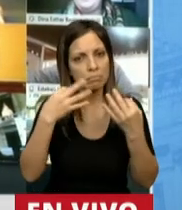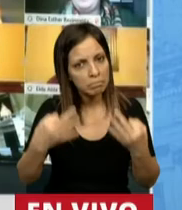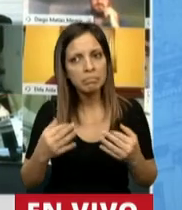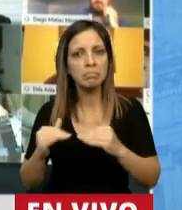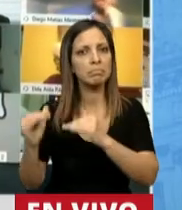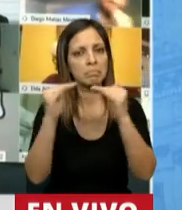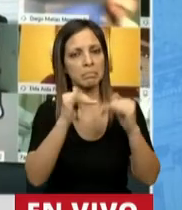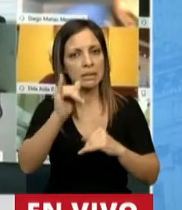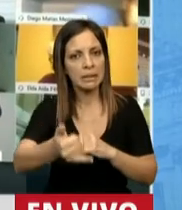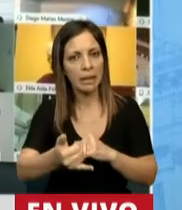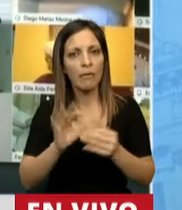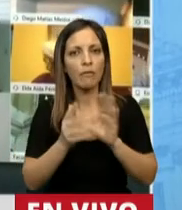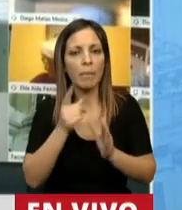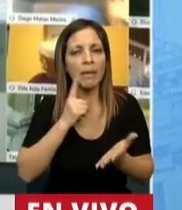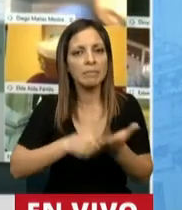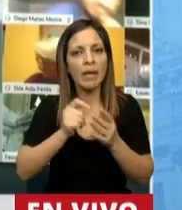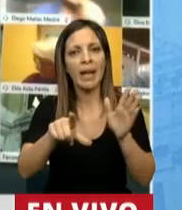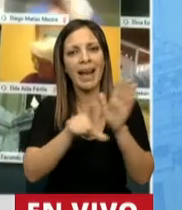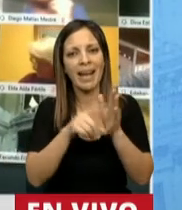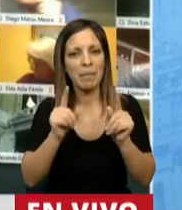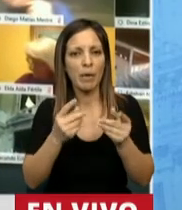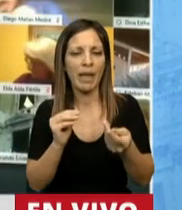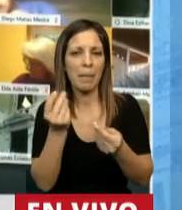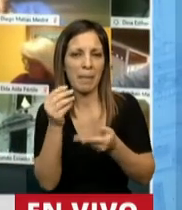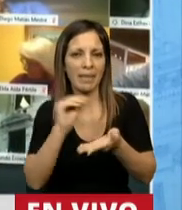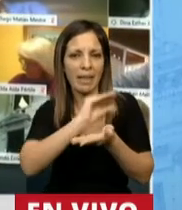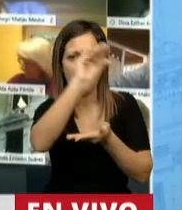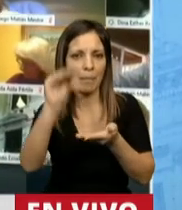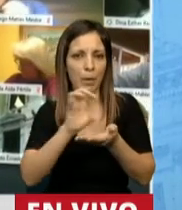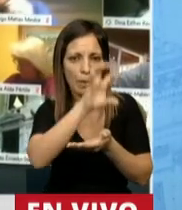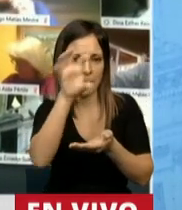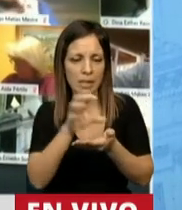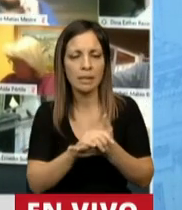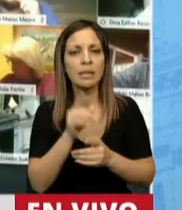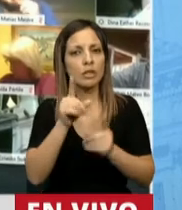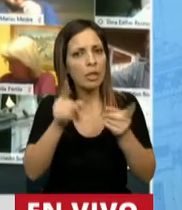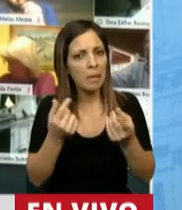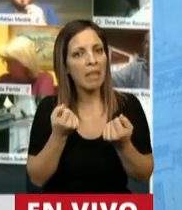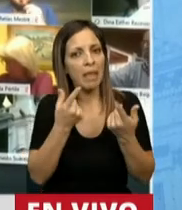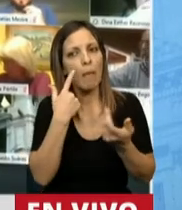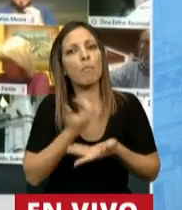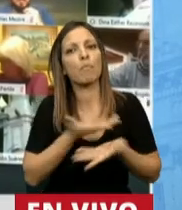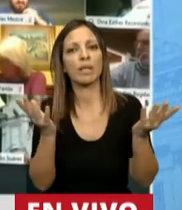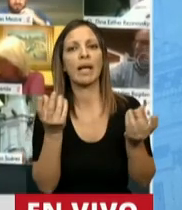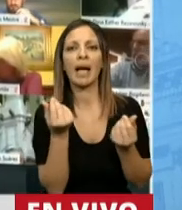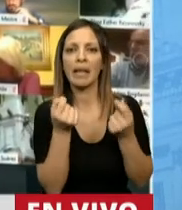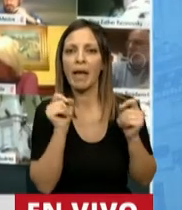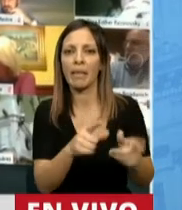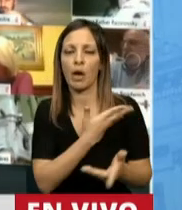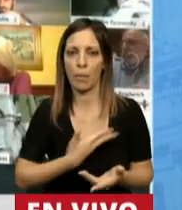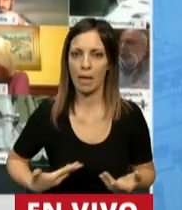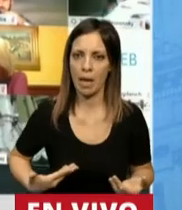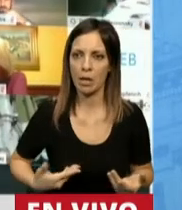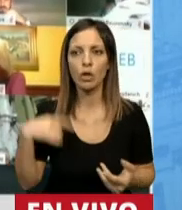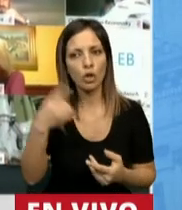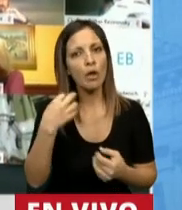reparto. ¿Cuál es criterio? Lo que fija la ley de coparticipación. Y esto también creo que es un salto de calidad institucional que tenemos que destacar